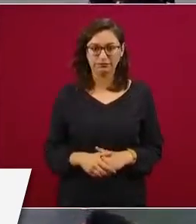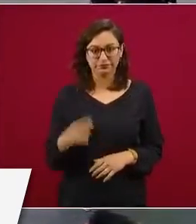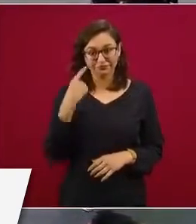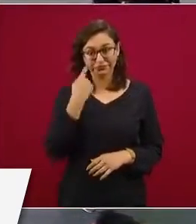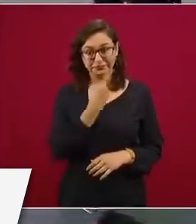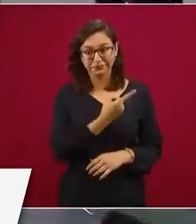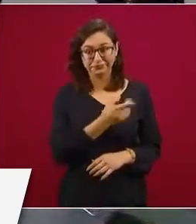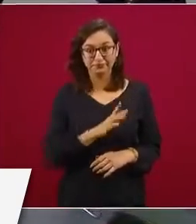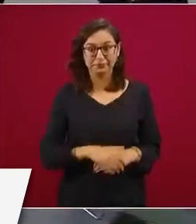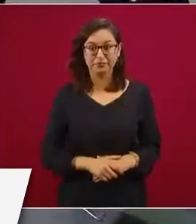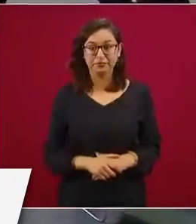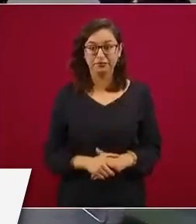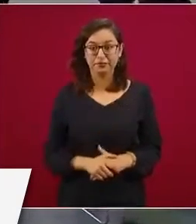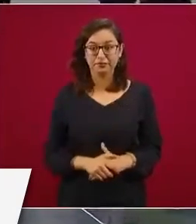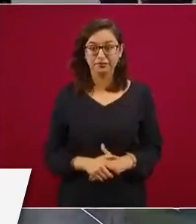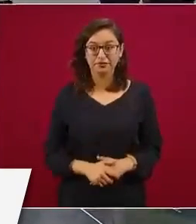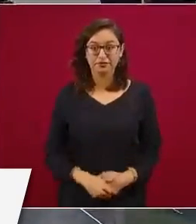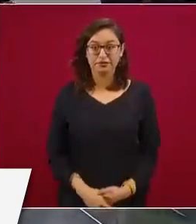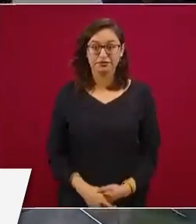Ah, no, pues aquí está.